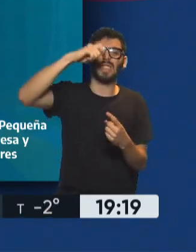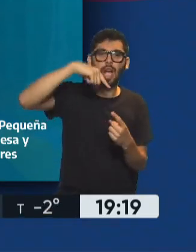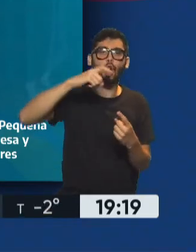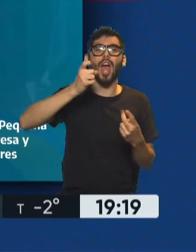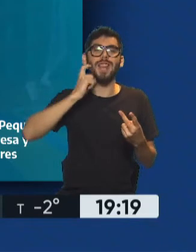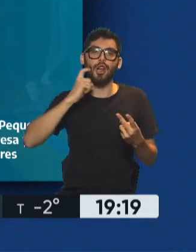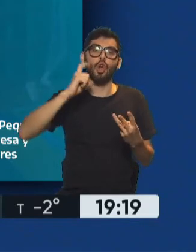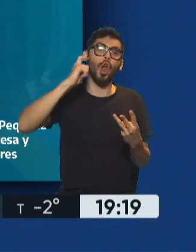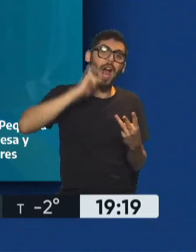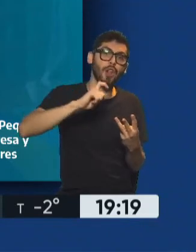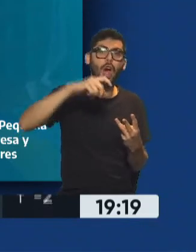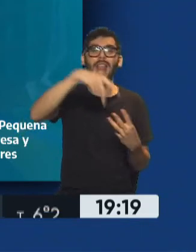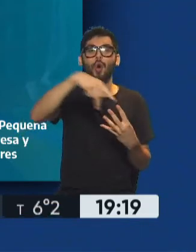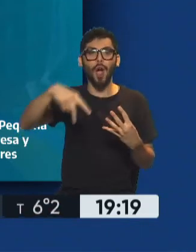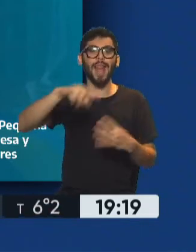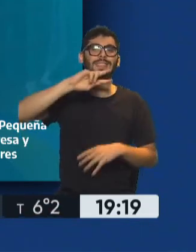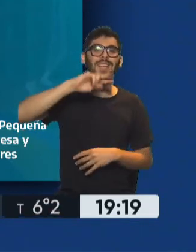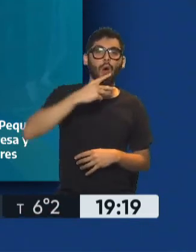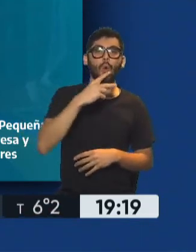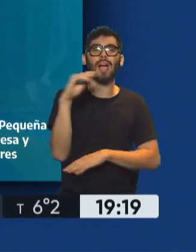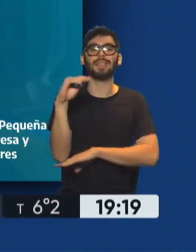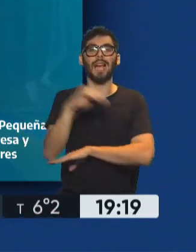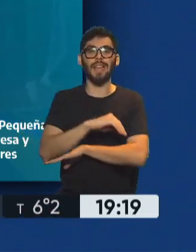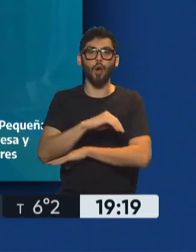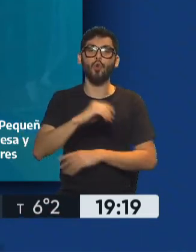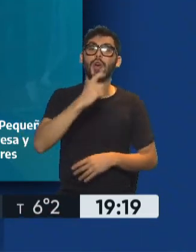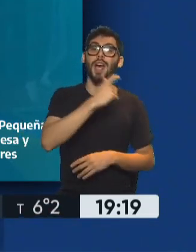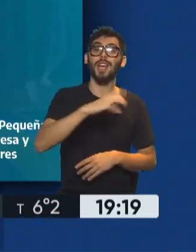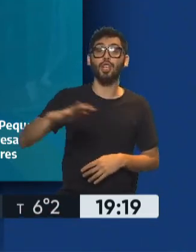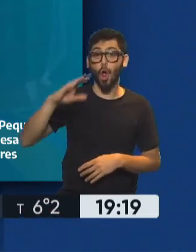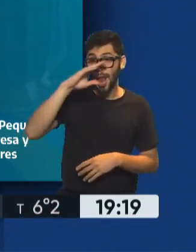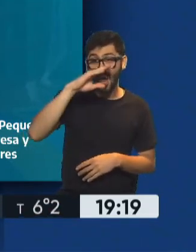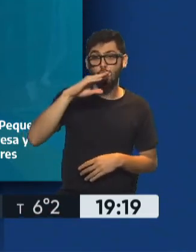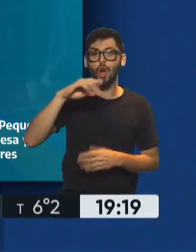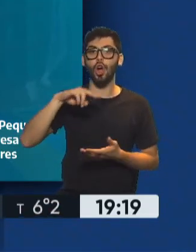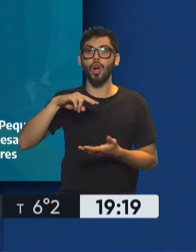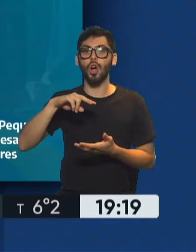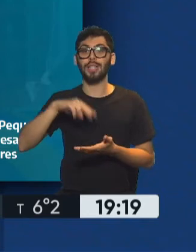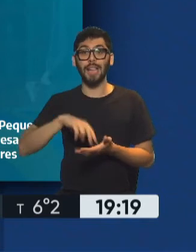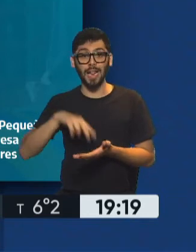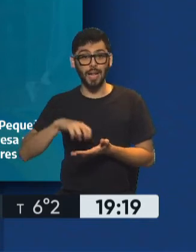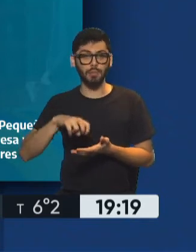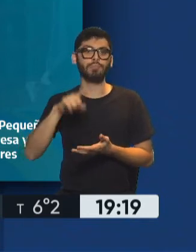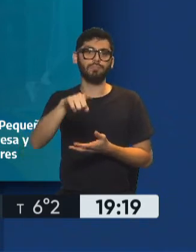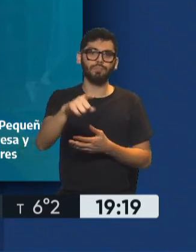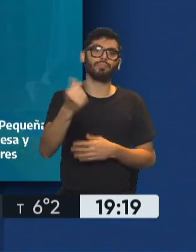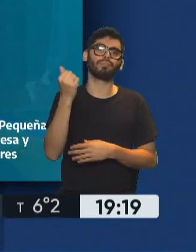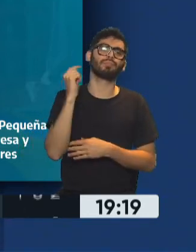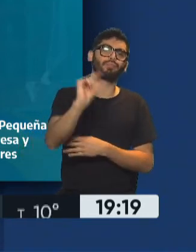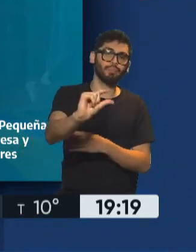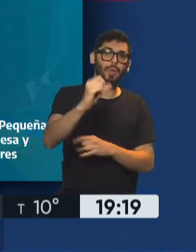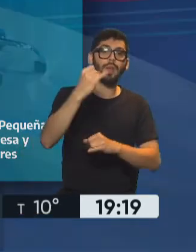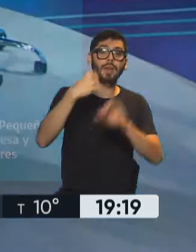La Rioja, Neuquén, San Juan, Santa Cruz, Río Negro y Salta, línea de capital de trabajo al 9.9%. Gabriel en